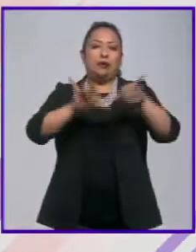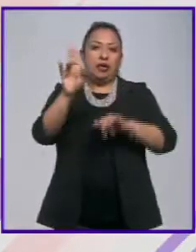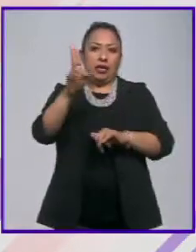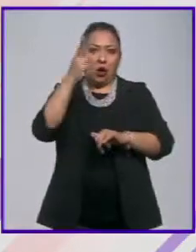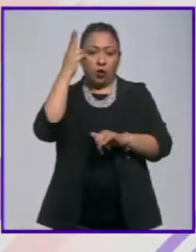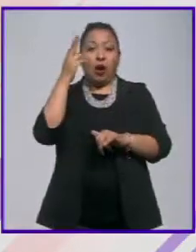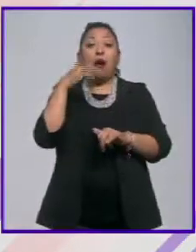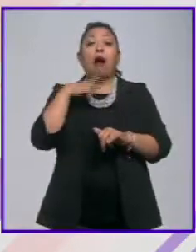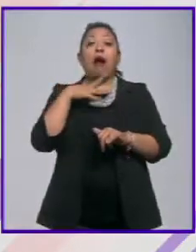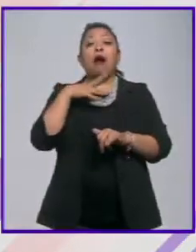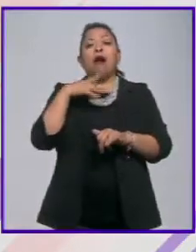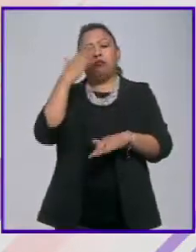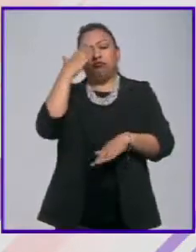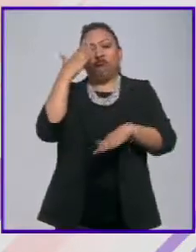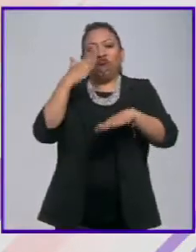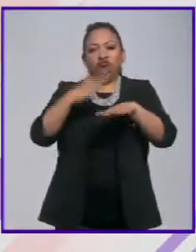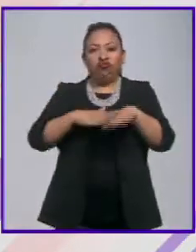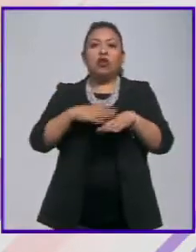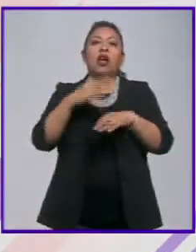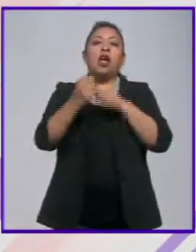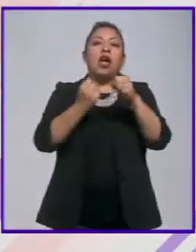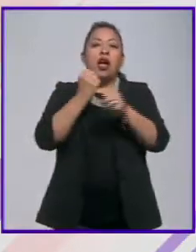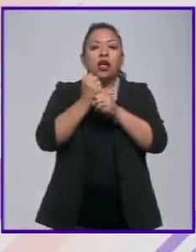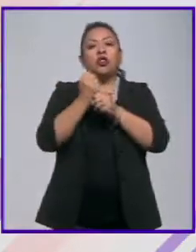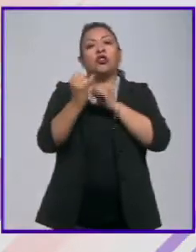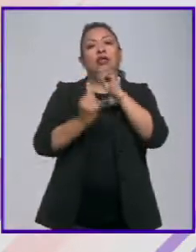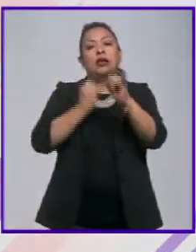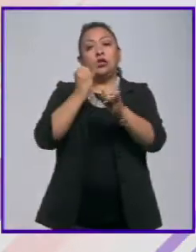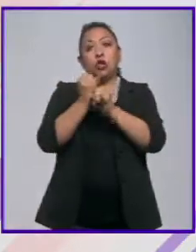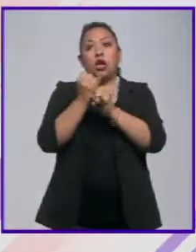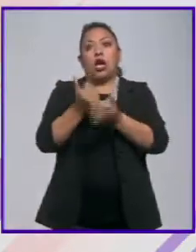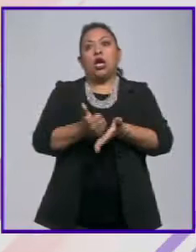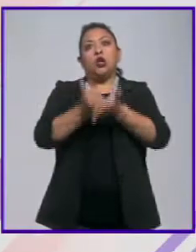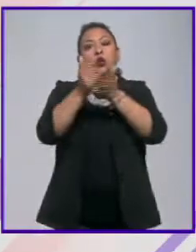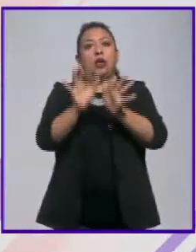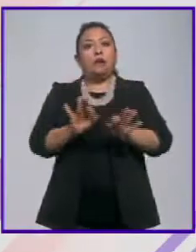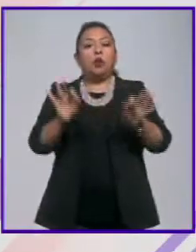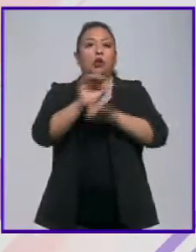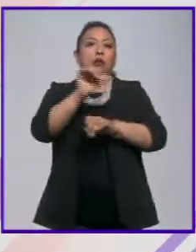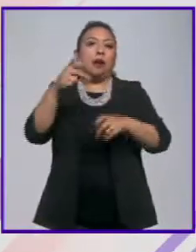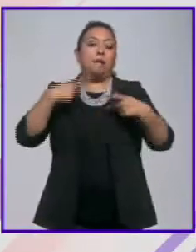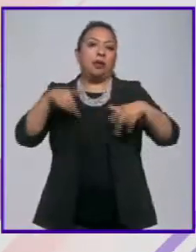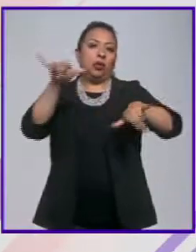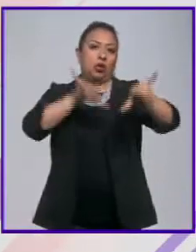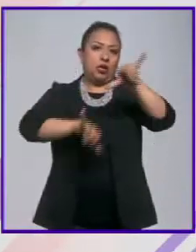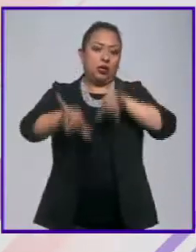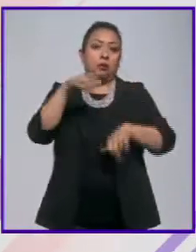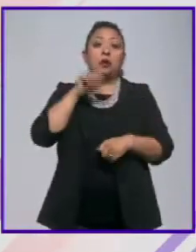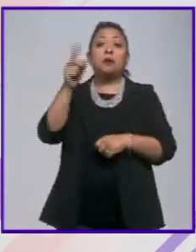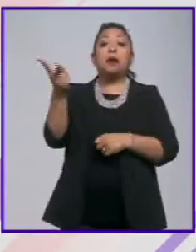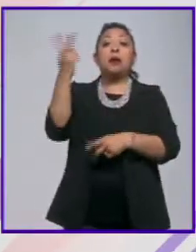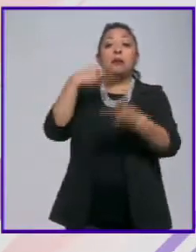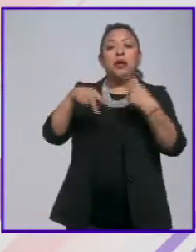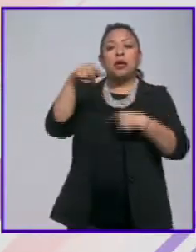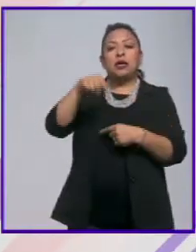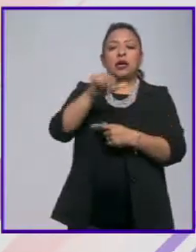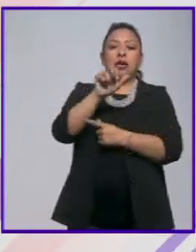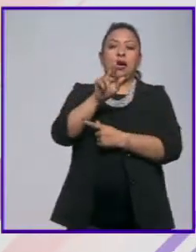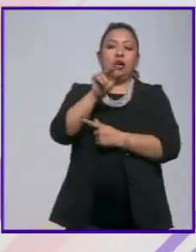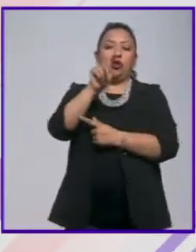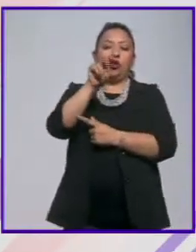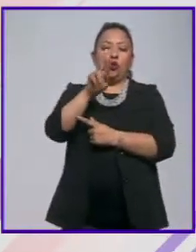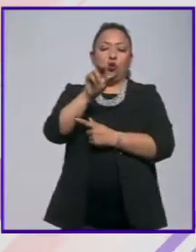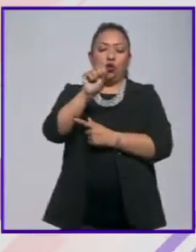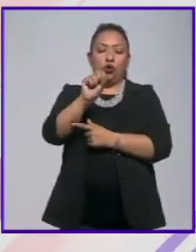conmemora, a su vez, el año internacional de esta herramienta fundamental para los químicos. ¿Y Laura? Bueno, también estará aquí en el estudio Arturo Saucedo,